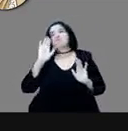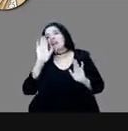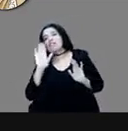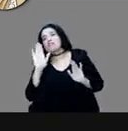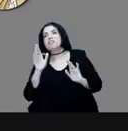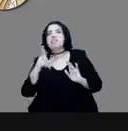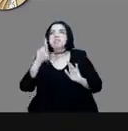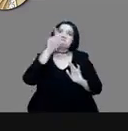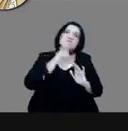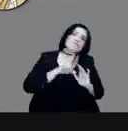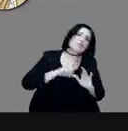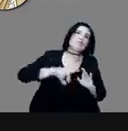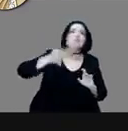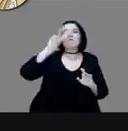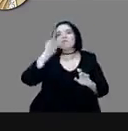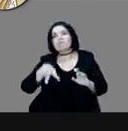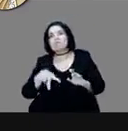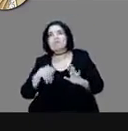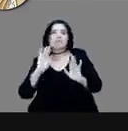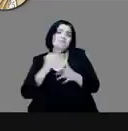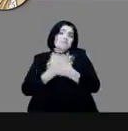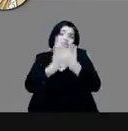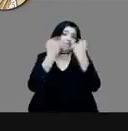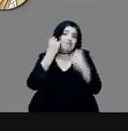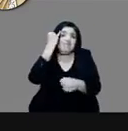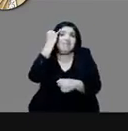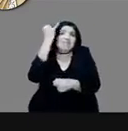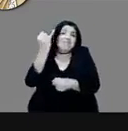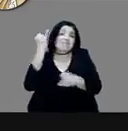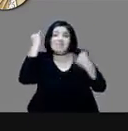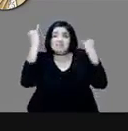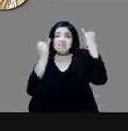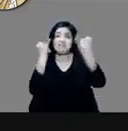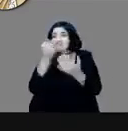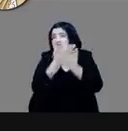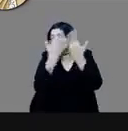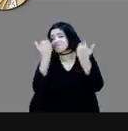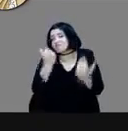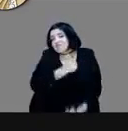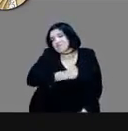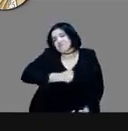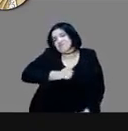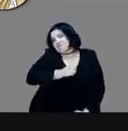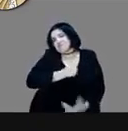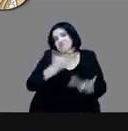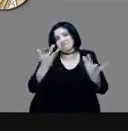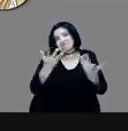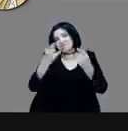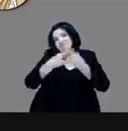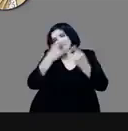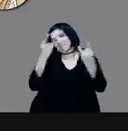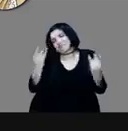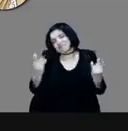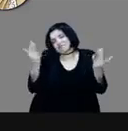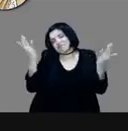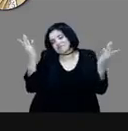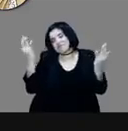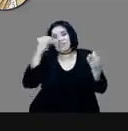verdades y demás, pues se va desafortunadamente creando la historia. Para